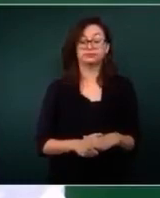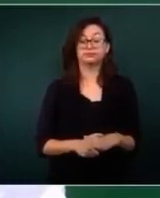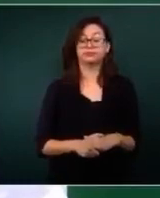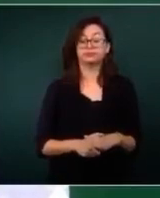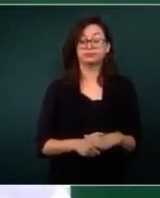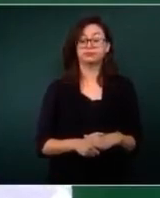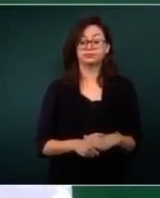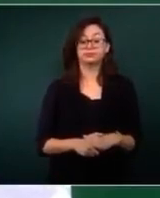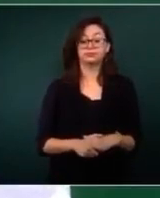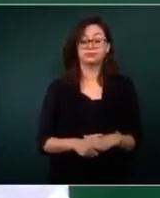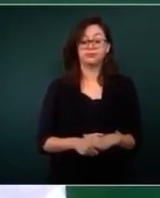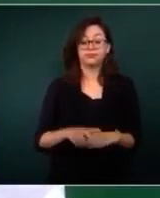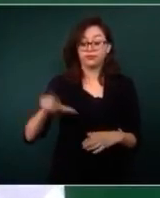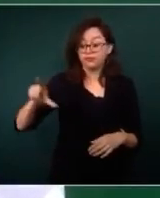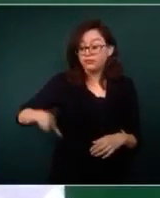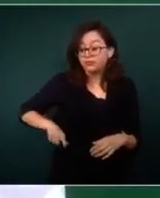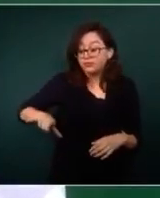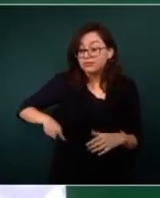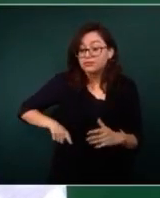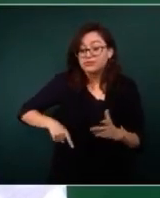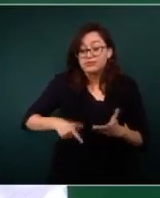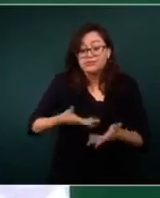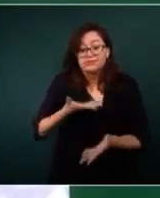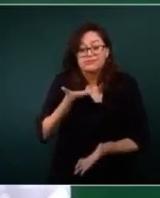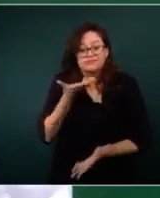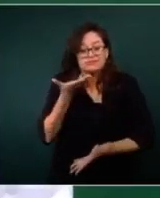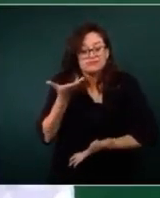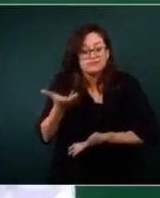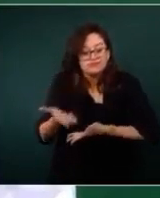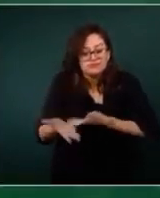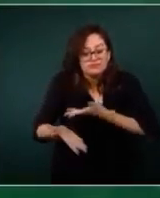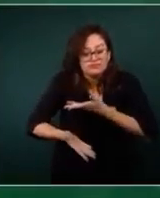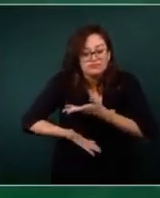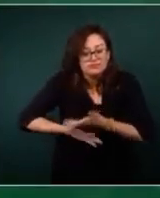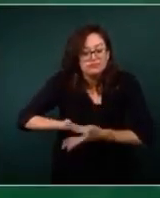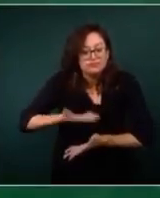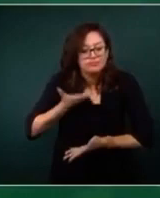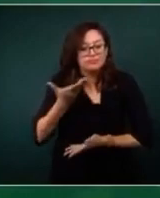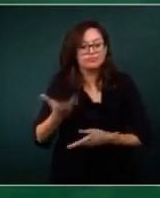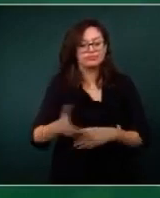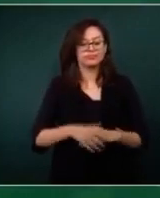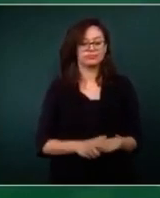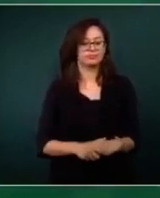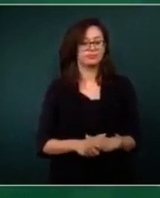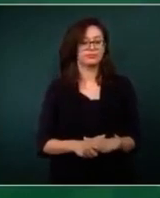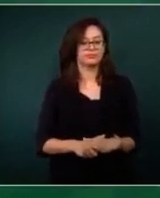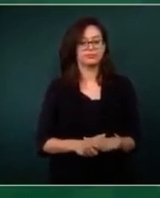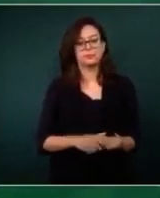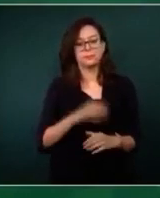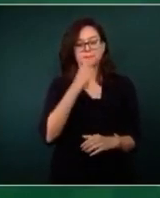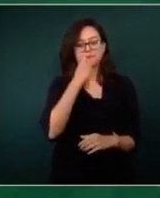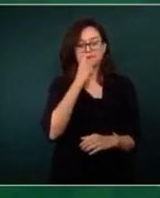Servidores públicos, además, imagínense este pueblo